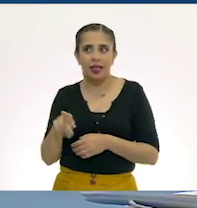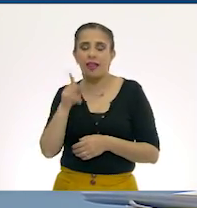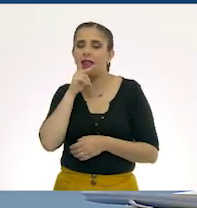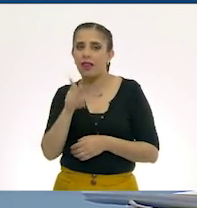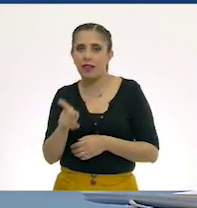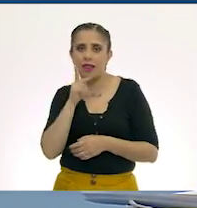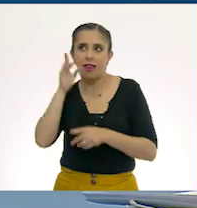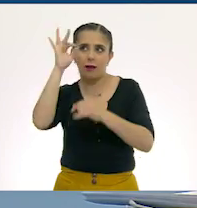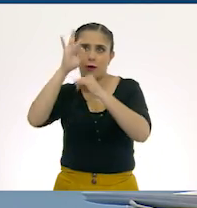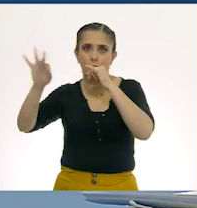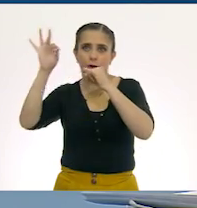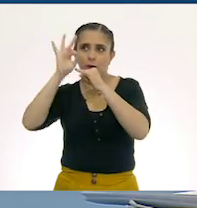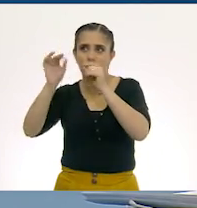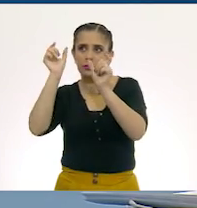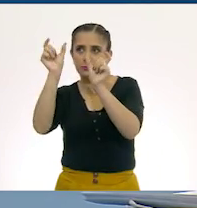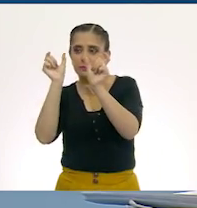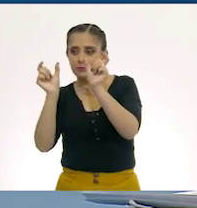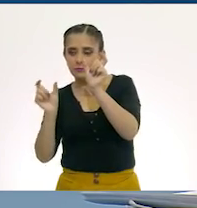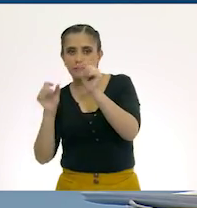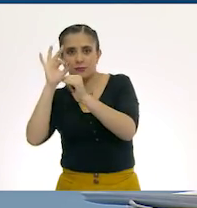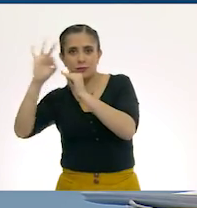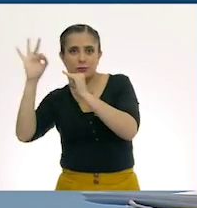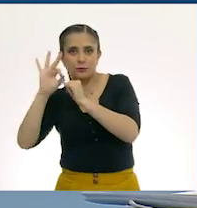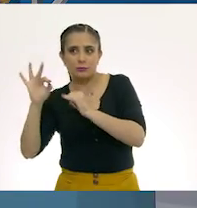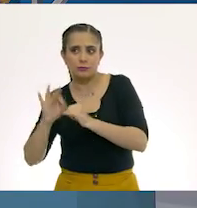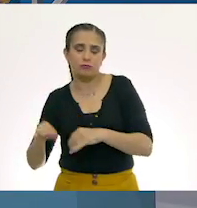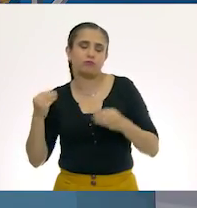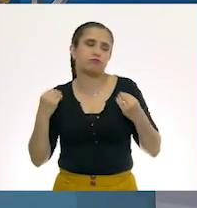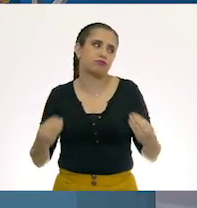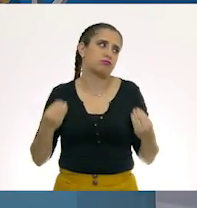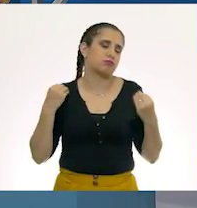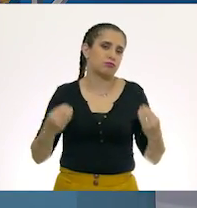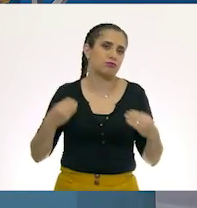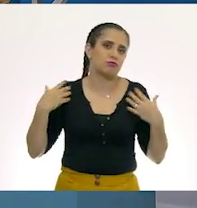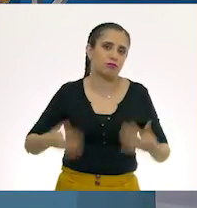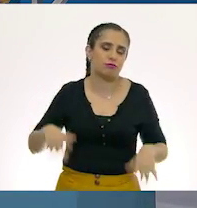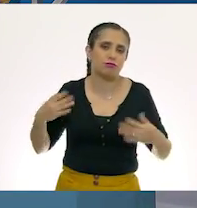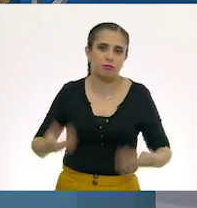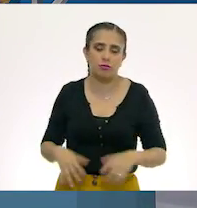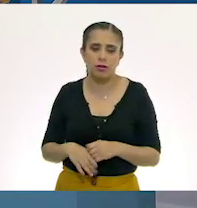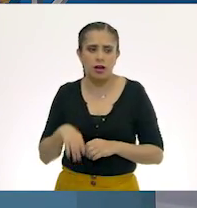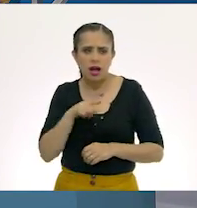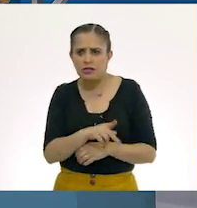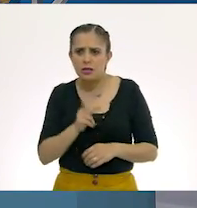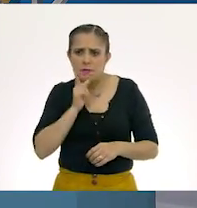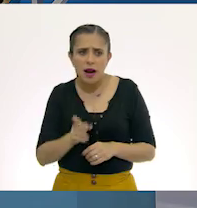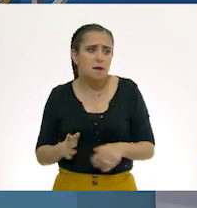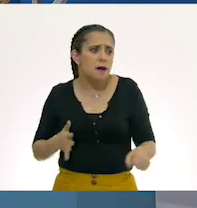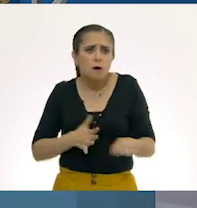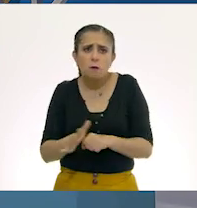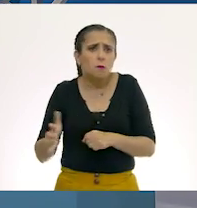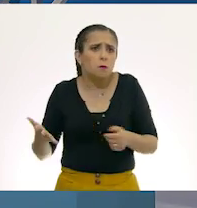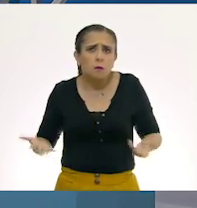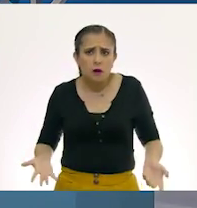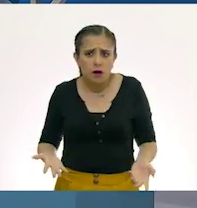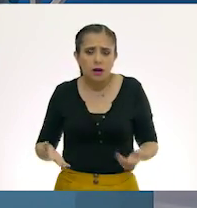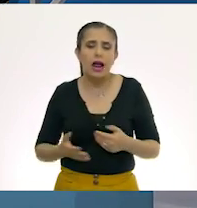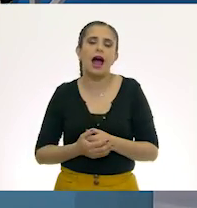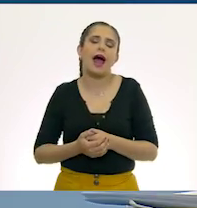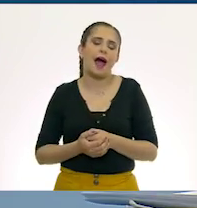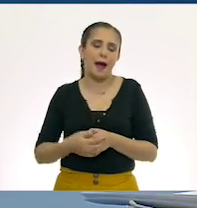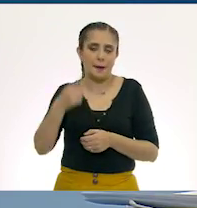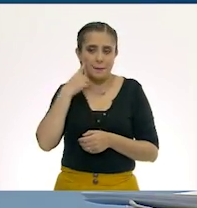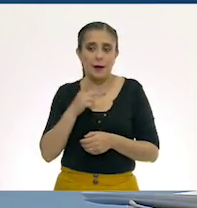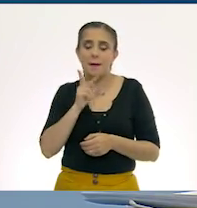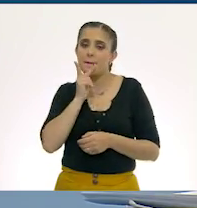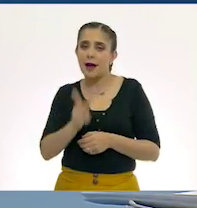Nunca me imaginé que fueran tantos. Bueno, ¿y estos dónde los utilizamos? Ah, bueno, estos se